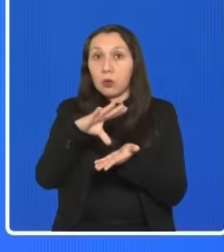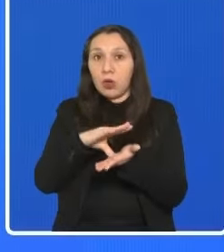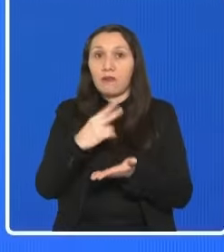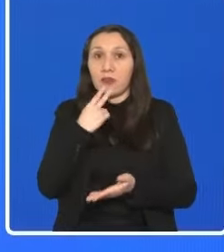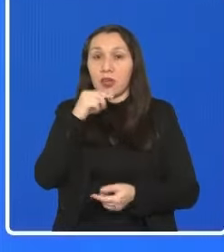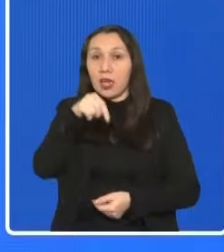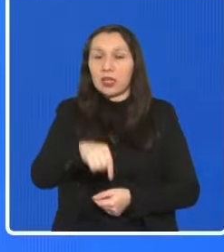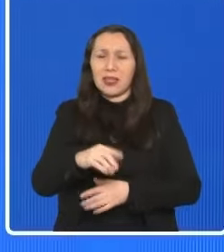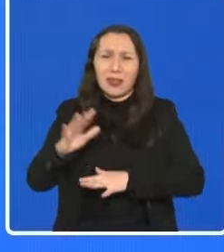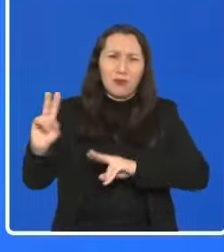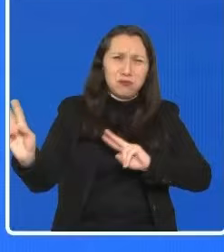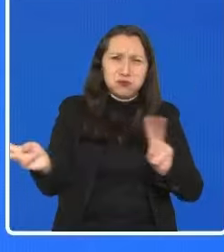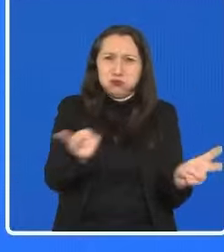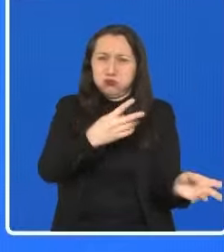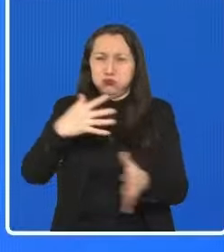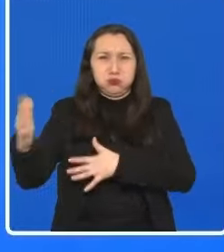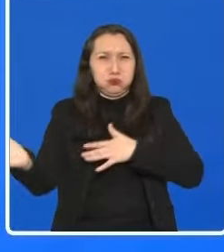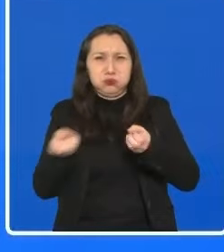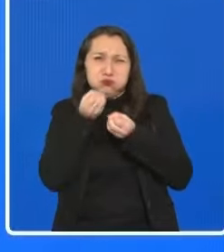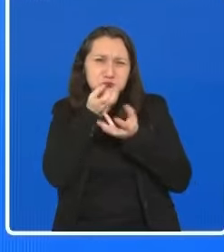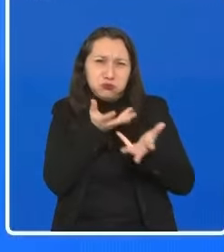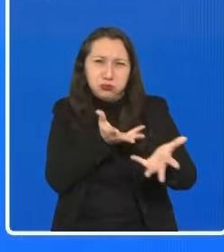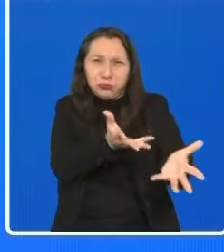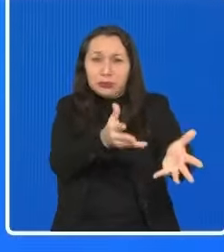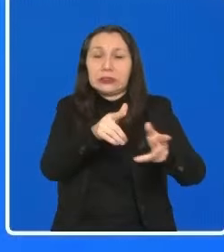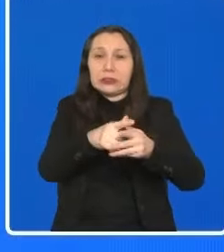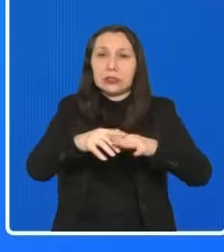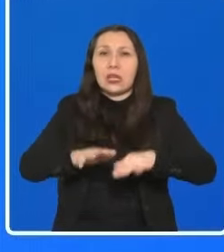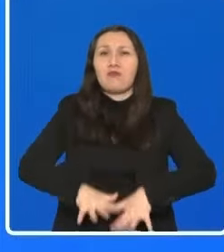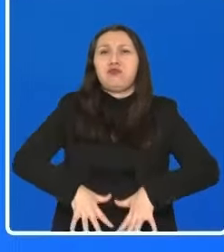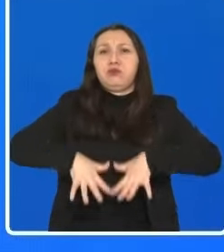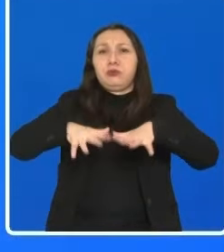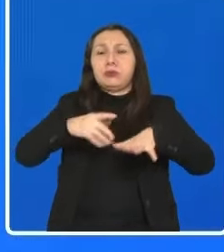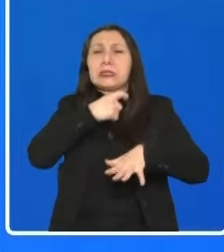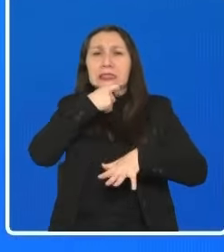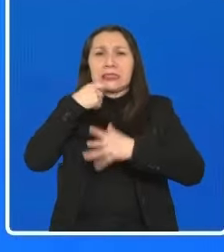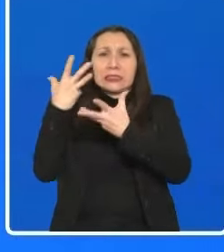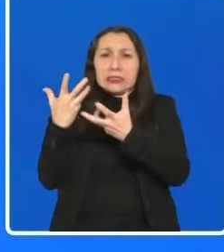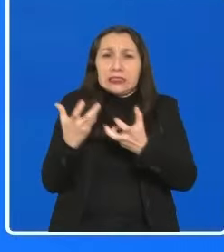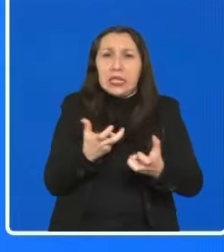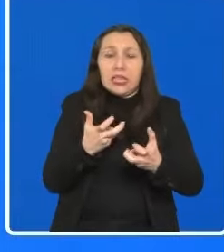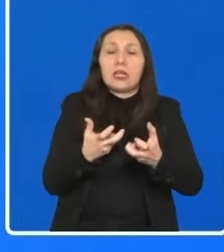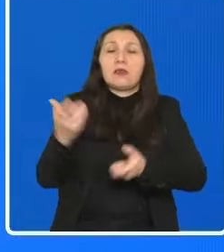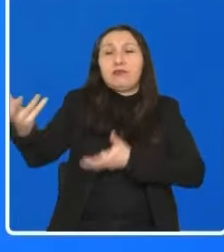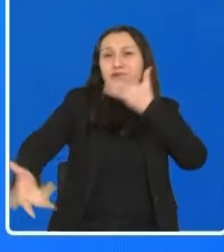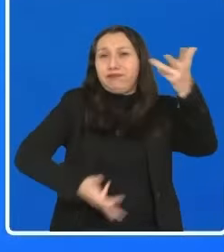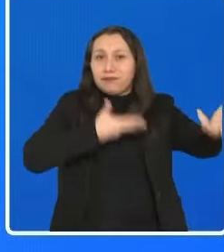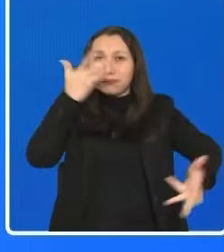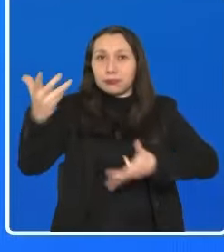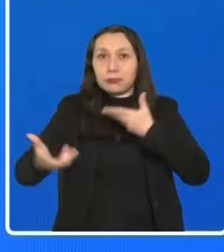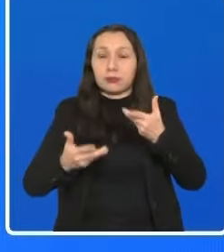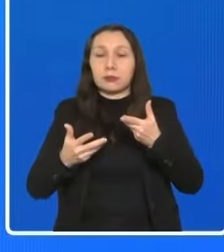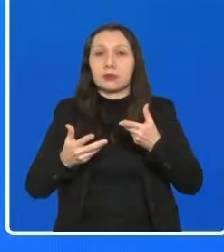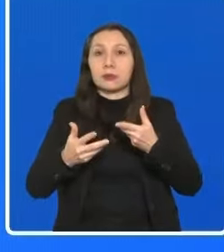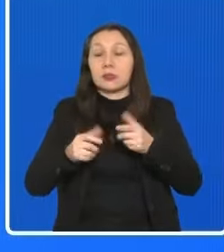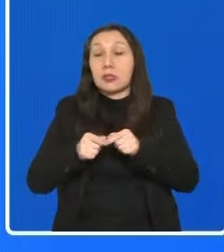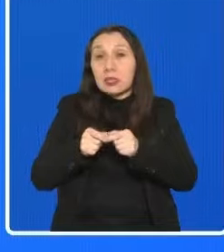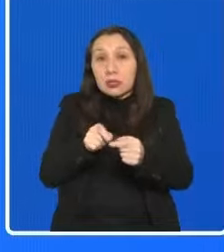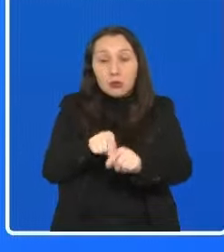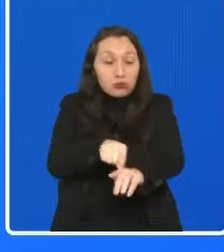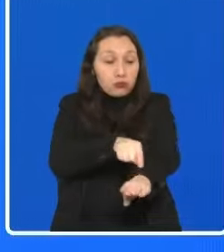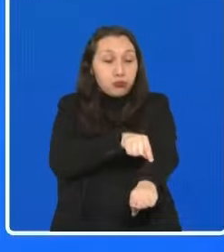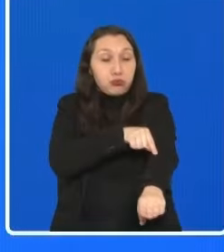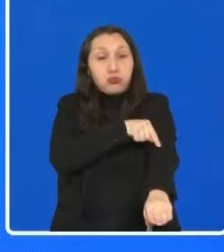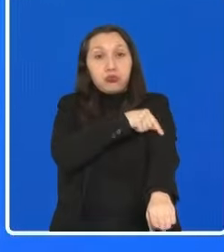Los fuertes vientos, inundaciones, sequías, incendios, tanto en lo extenso de nuestro